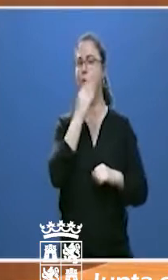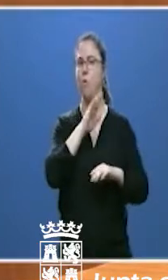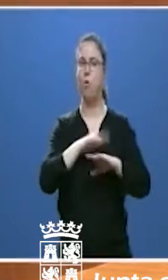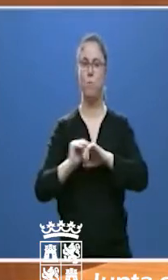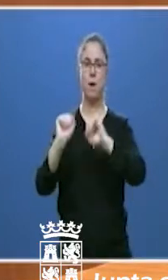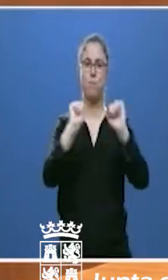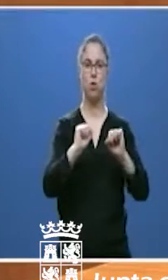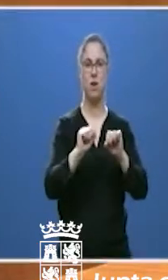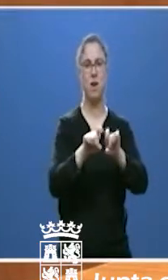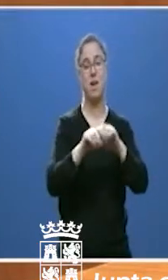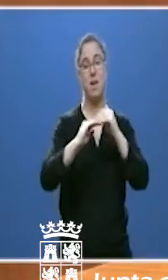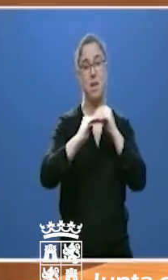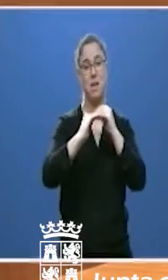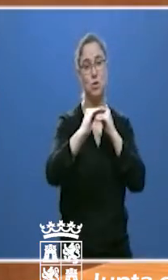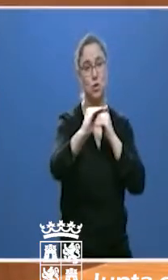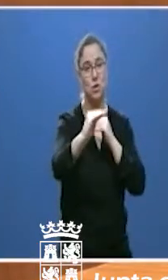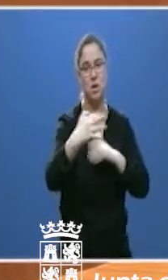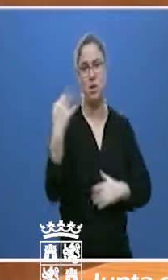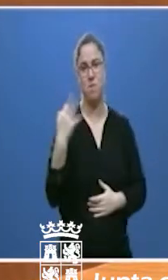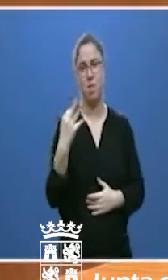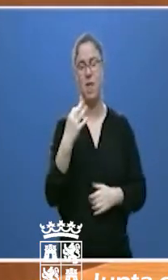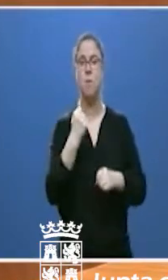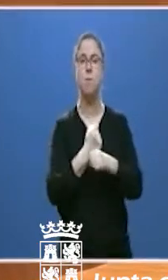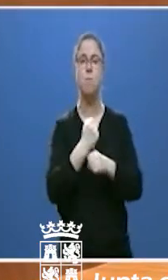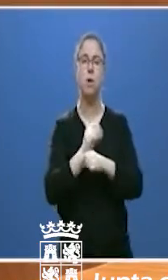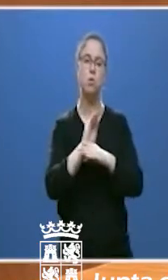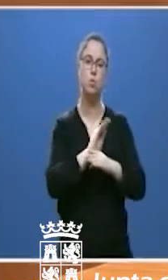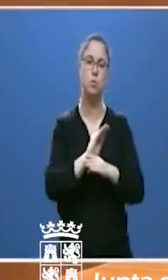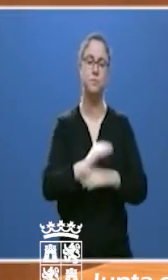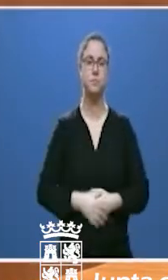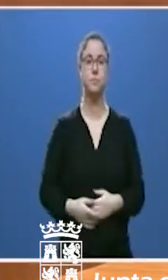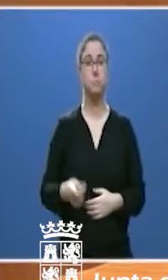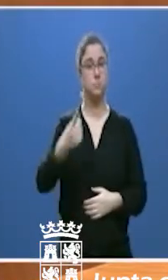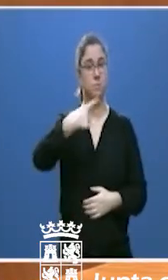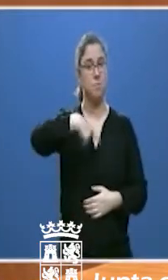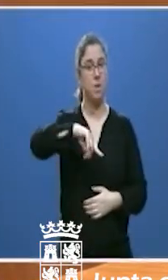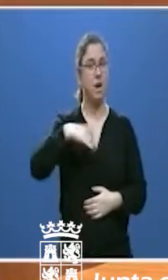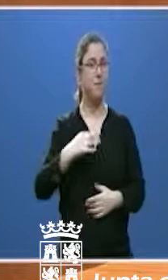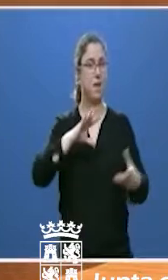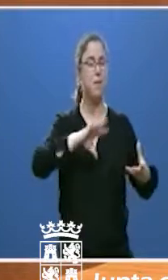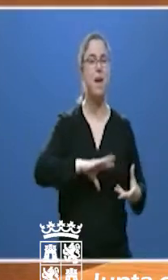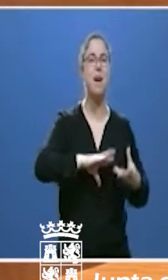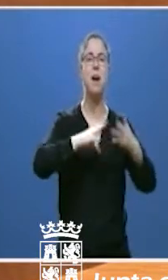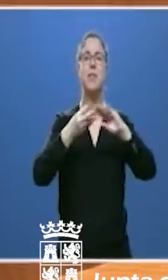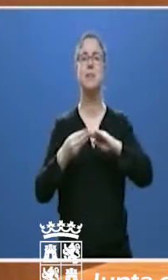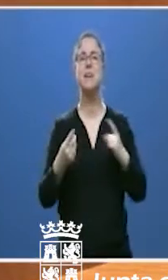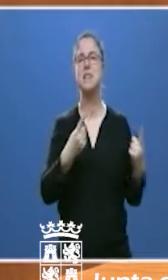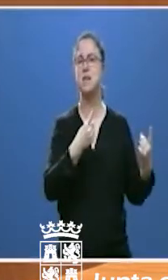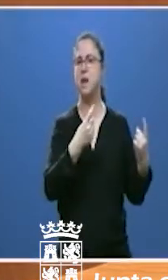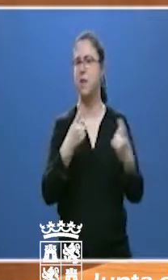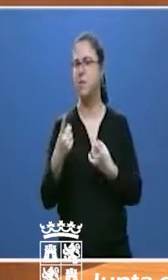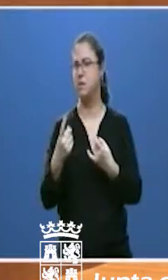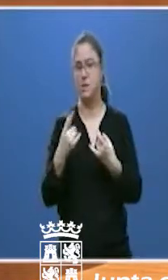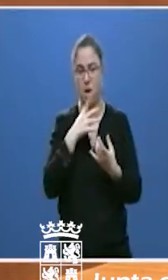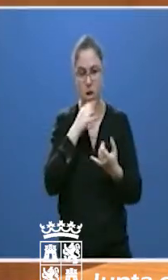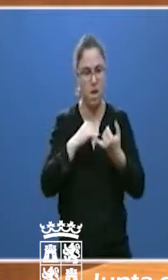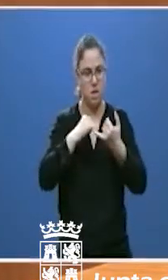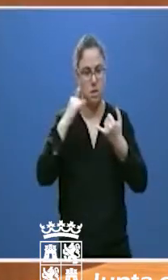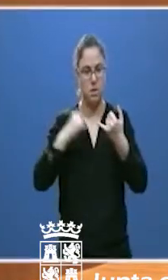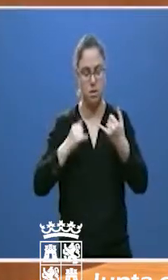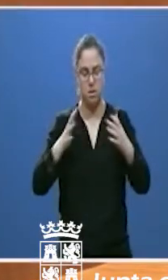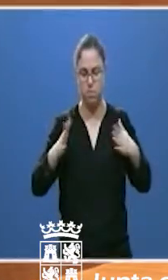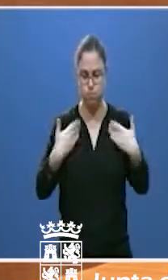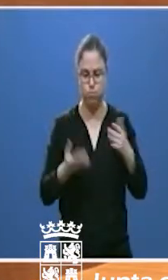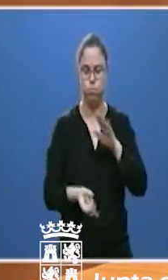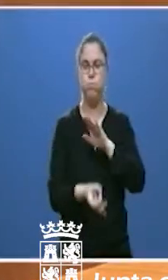único sostenible a largo plazo. Señorías, tenemos que adaptarnos a las necesidades que esta crisis ha puesto de